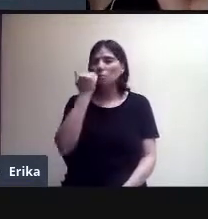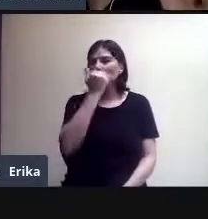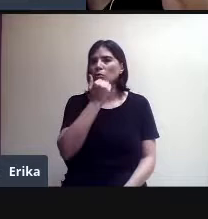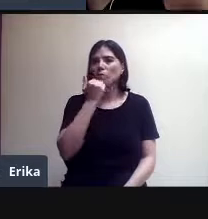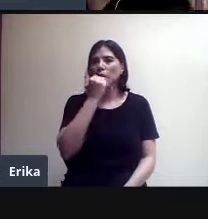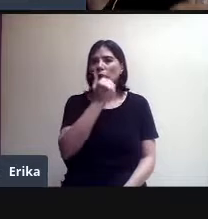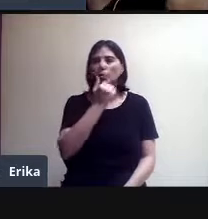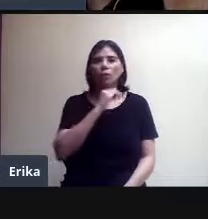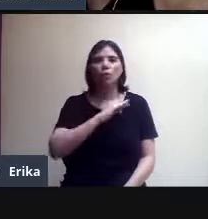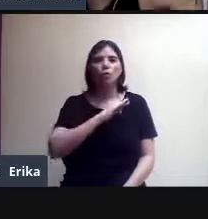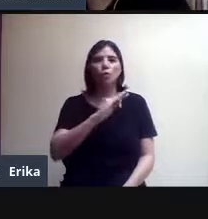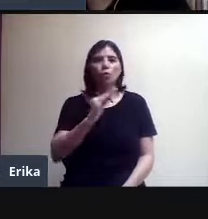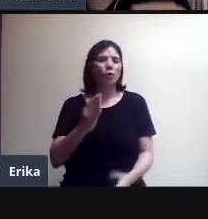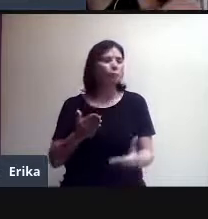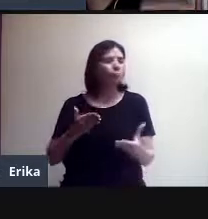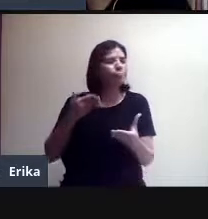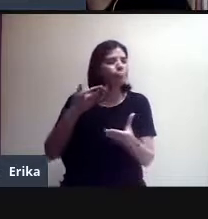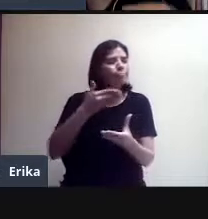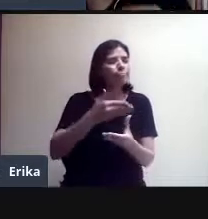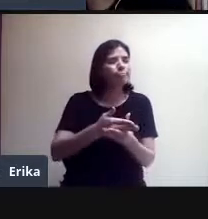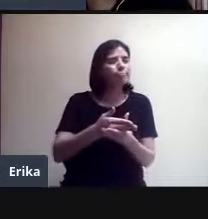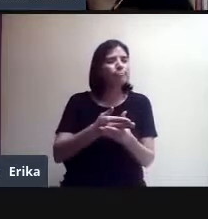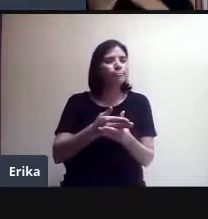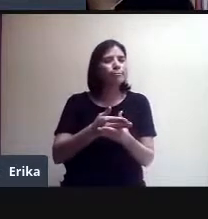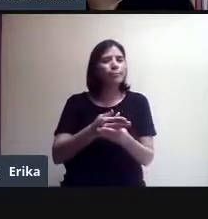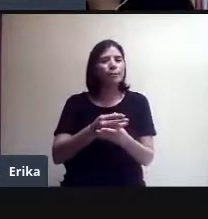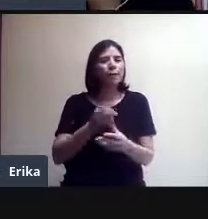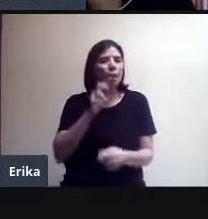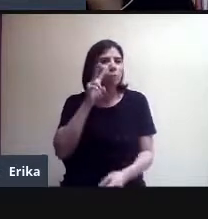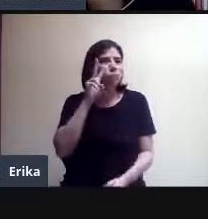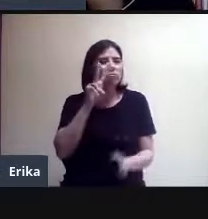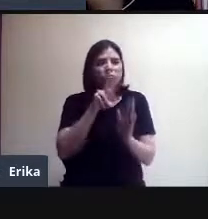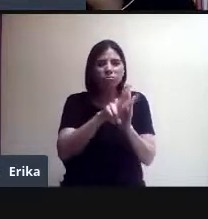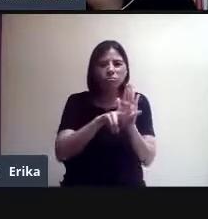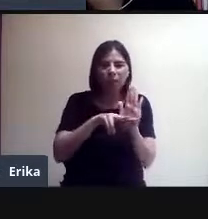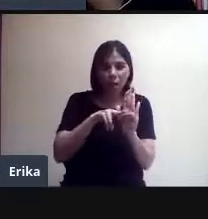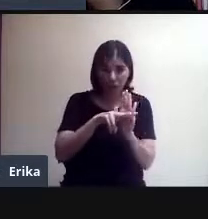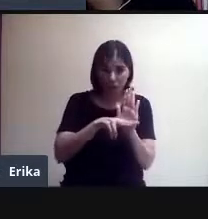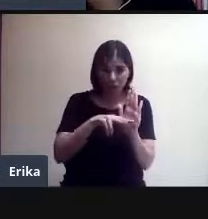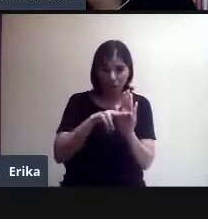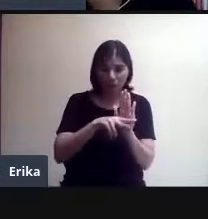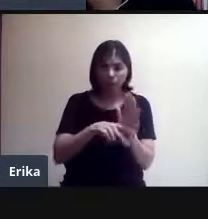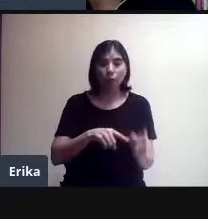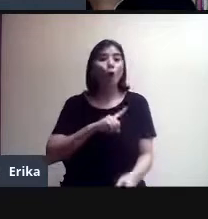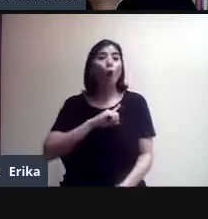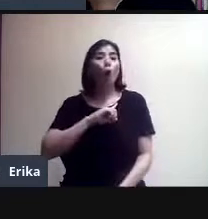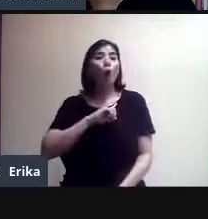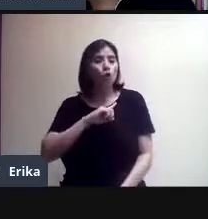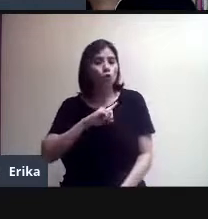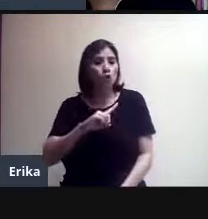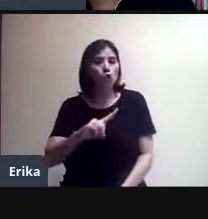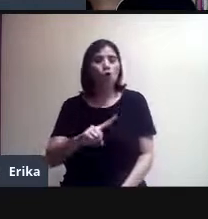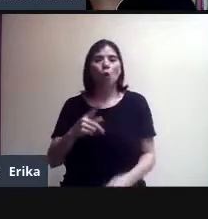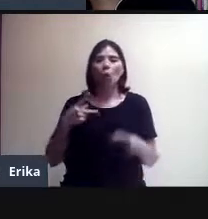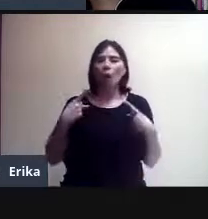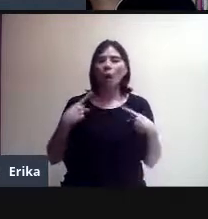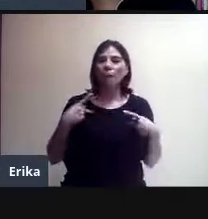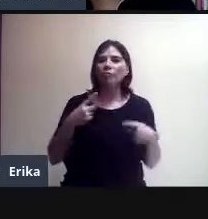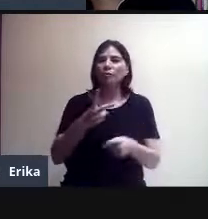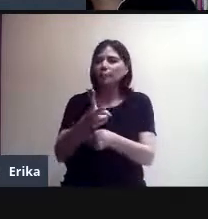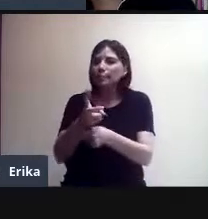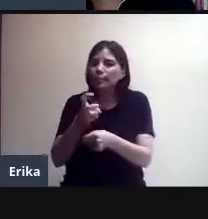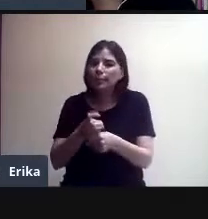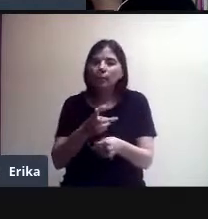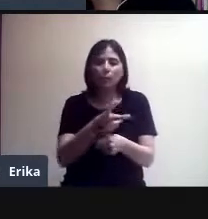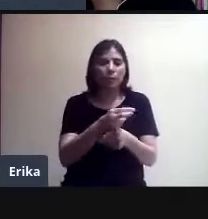iniciar la grabación la persona que convocó a la reunión y al final de